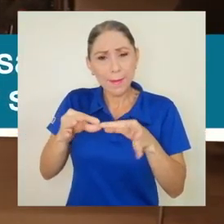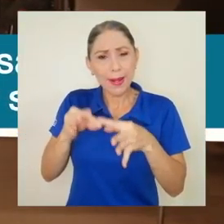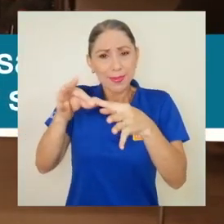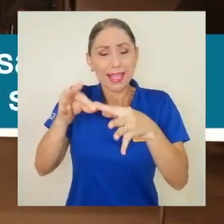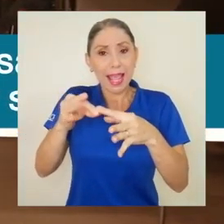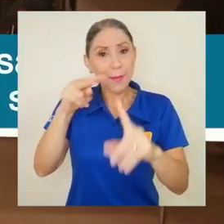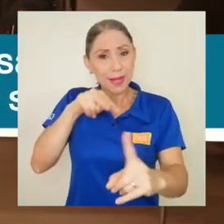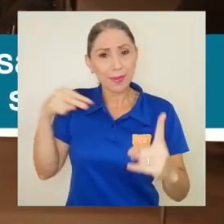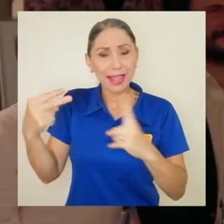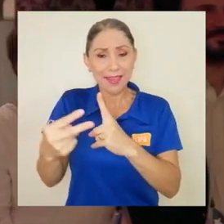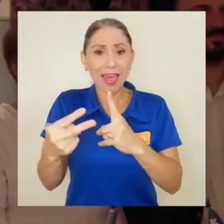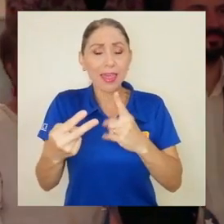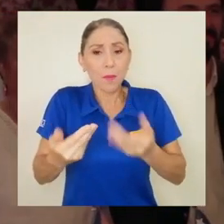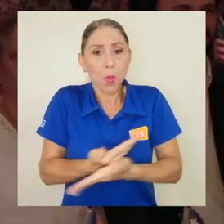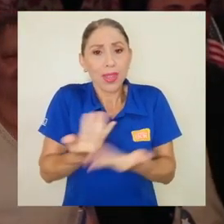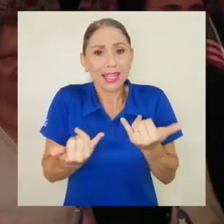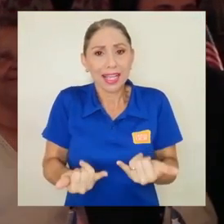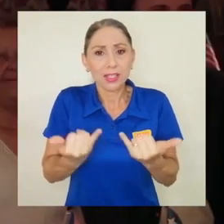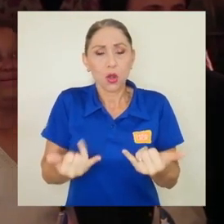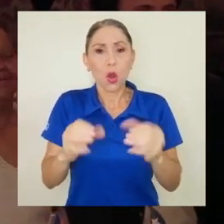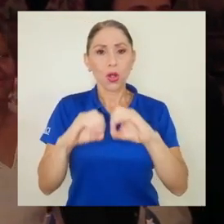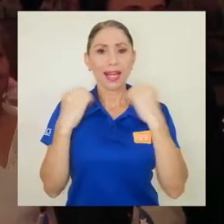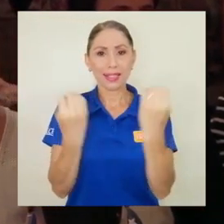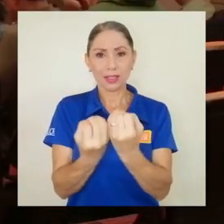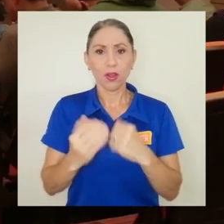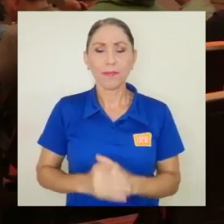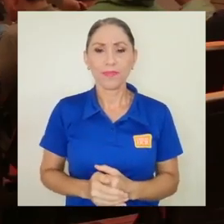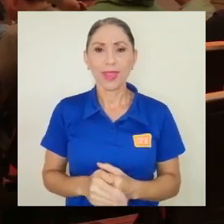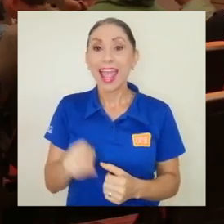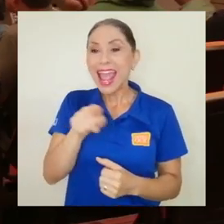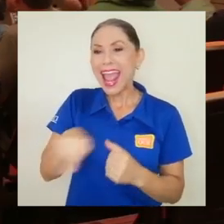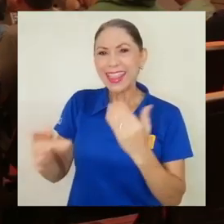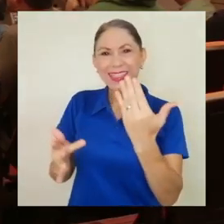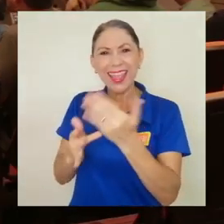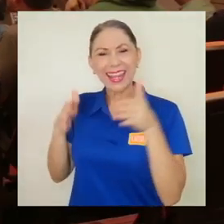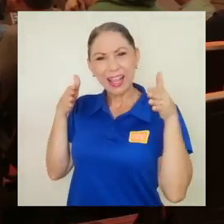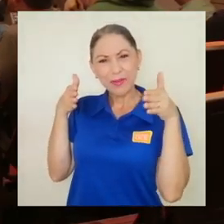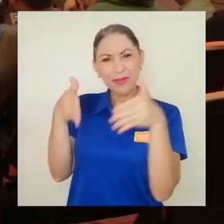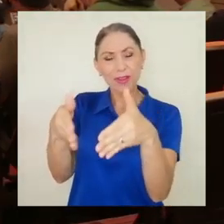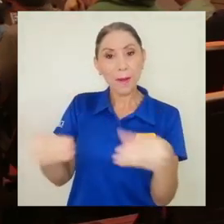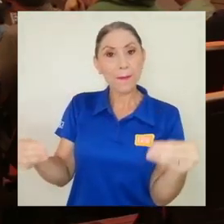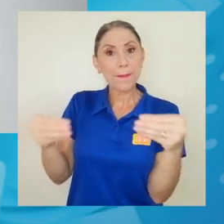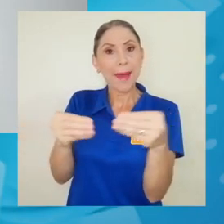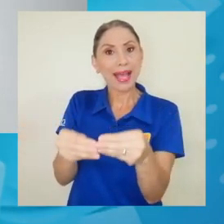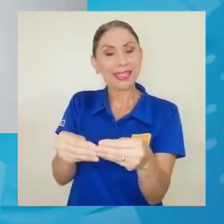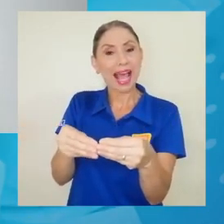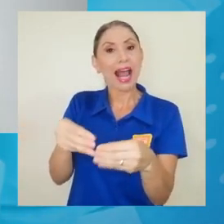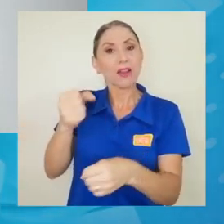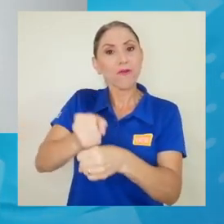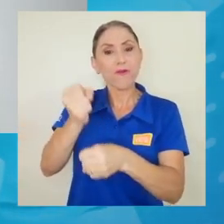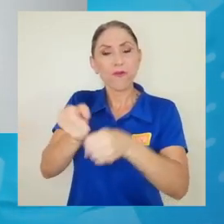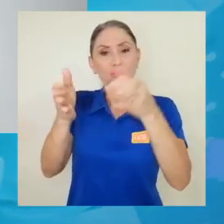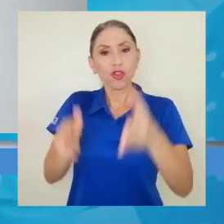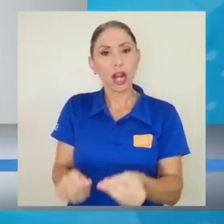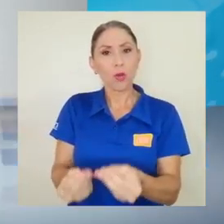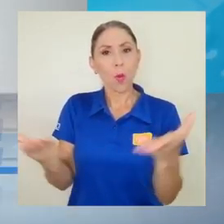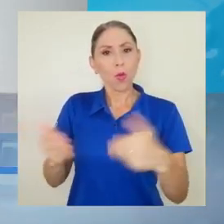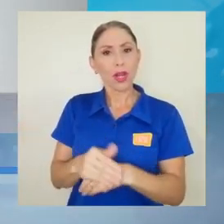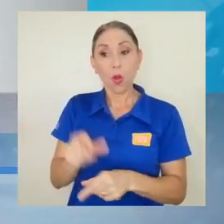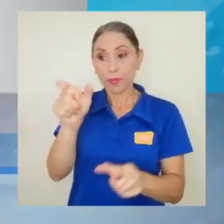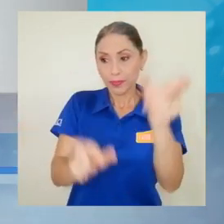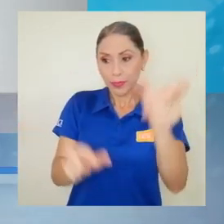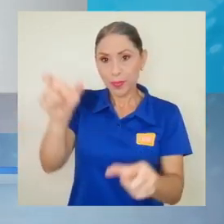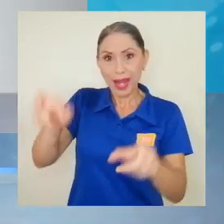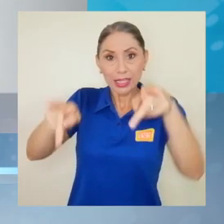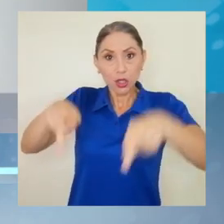organizacional. El aporte del centro ha sido más hacia el funcionariado público. Tener un funcionariado público